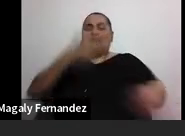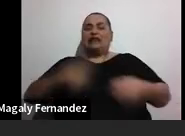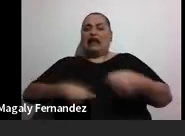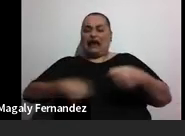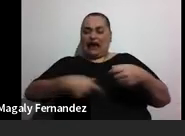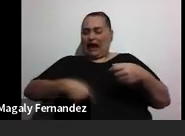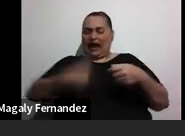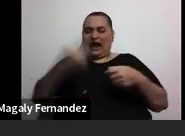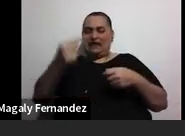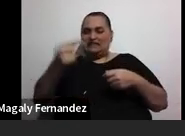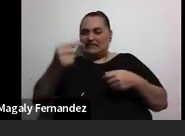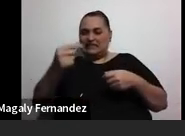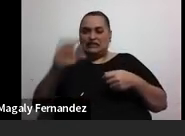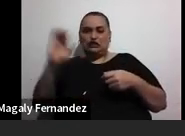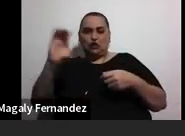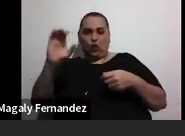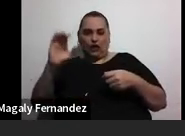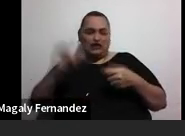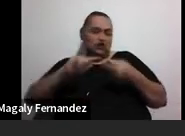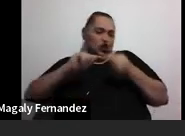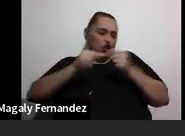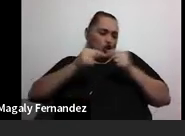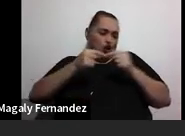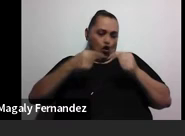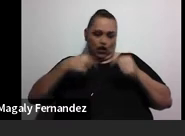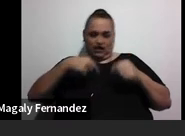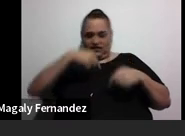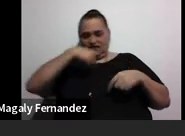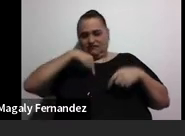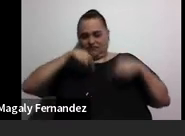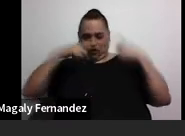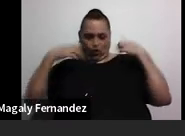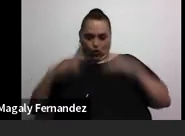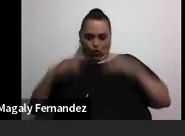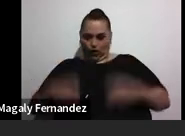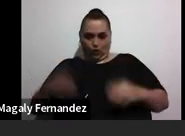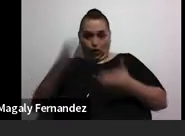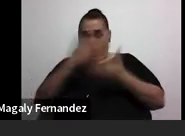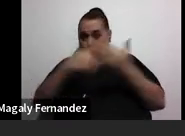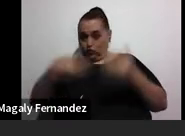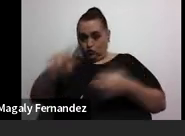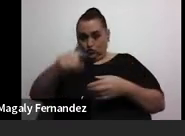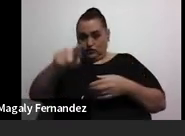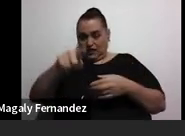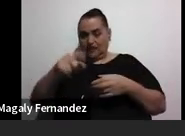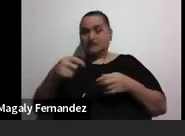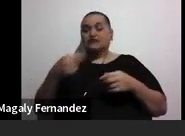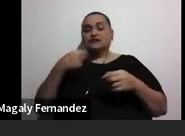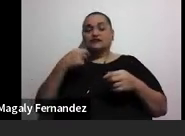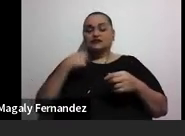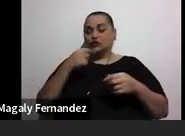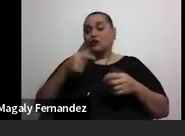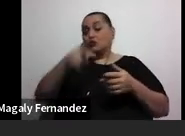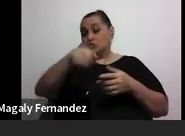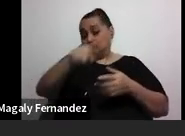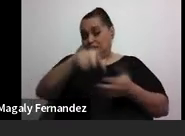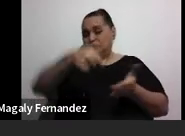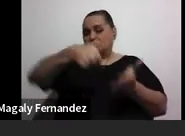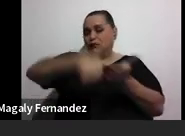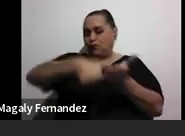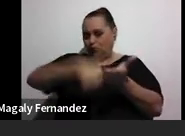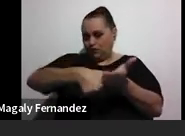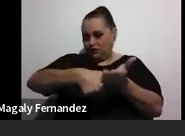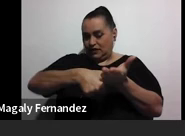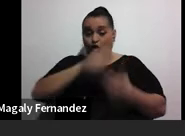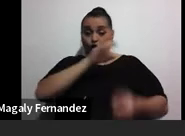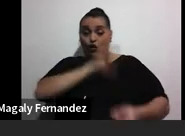musculares o cefaleas. Voy a ir aquí a ocultar los resultados. Les voy a ir adelantando mientras vamos votando. Estas